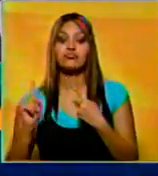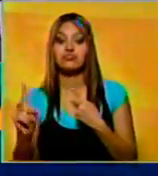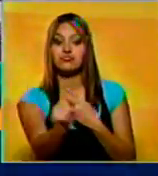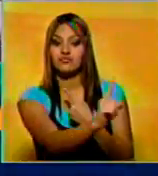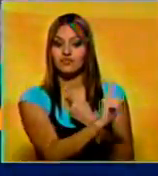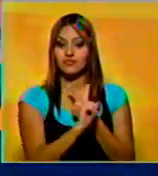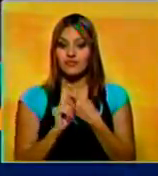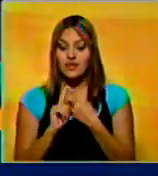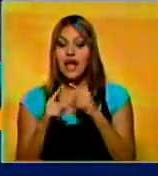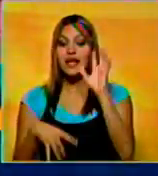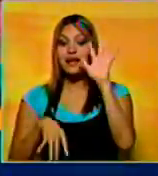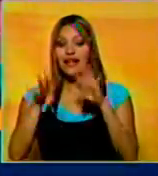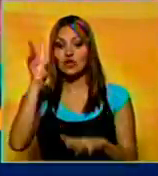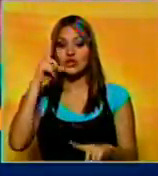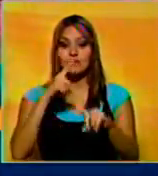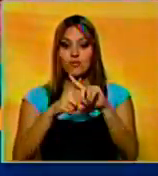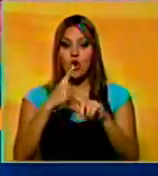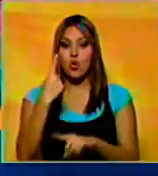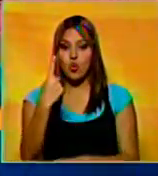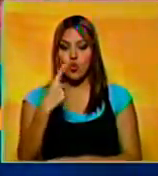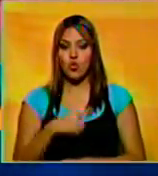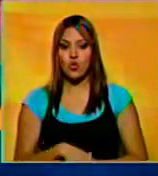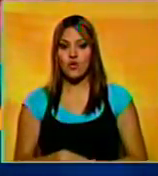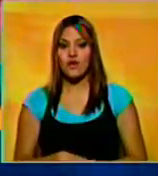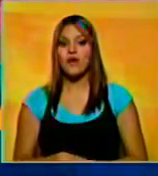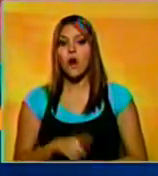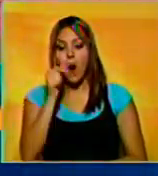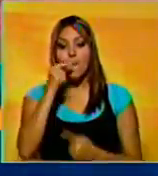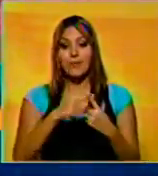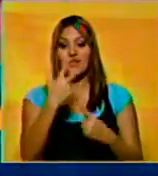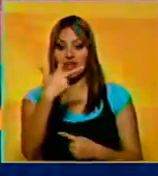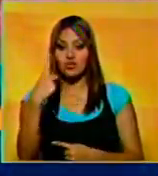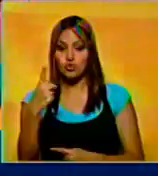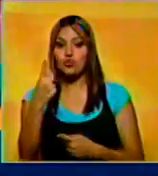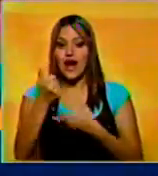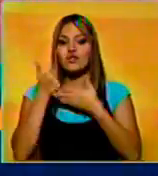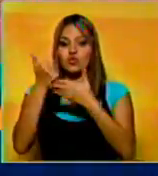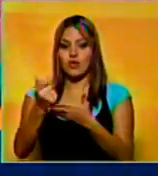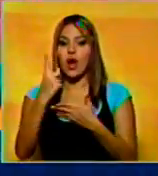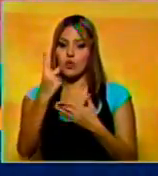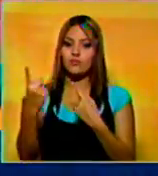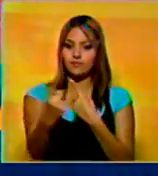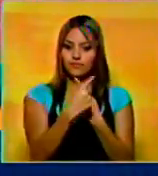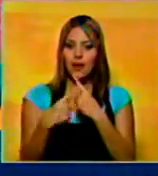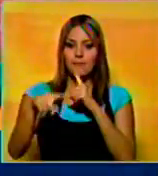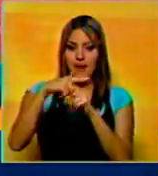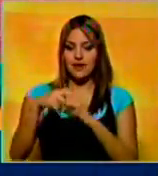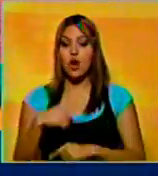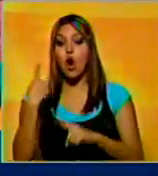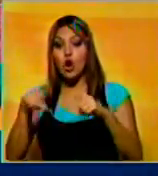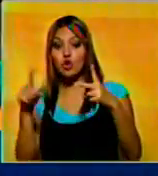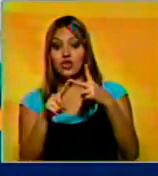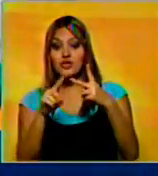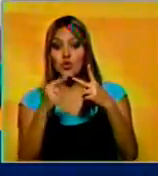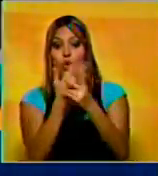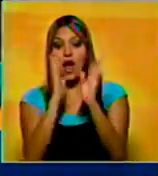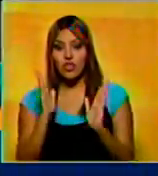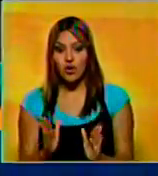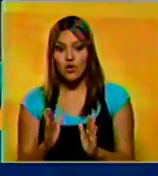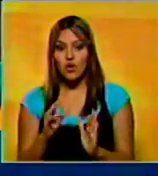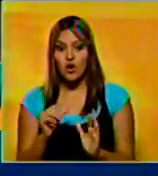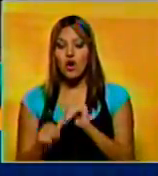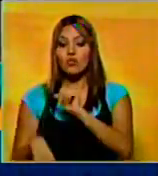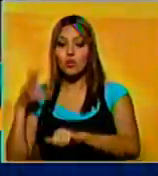que perdió 14 por 1. Cabrera se fue de 3-1 con impulsada y anotada. Carlos Carrasco abrió por Cleveland